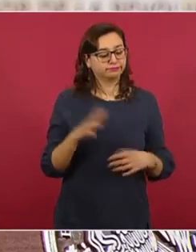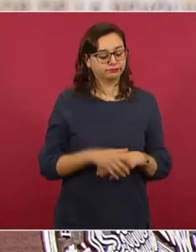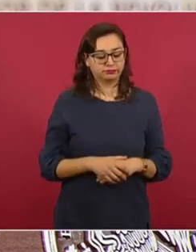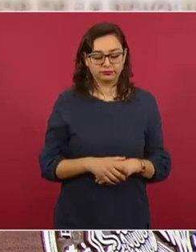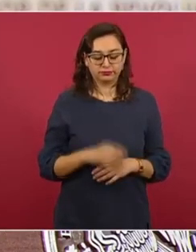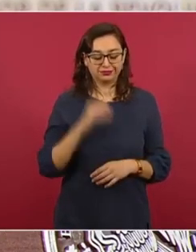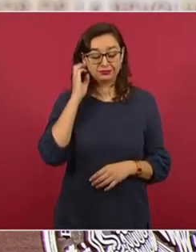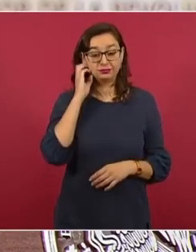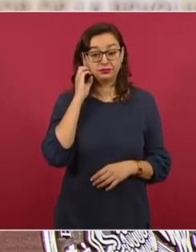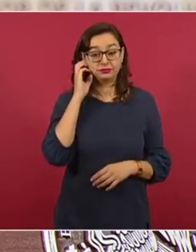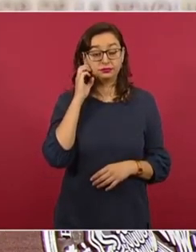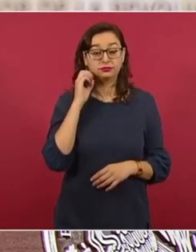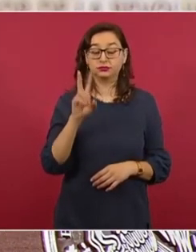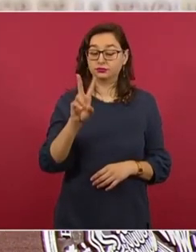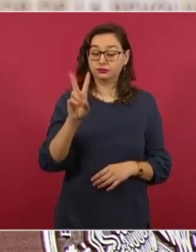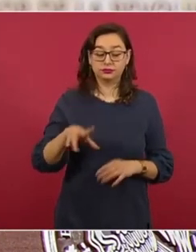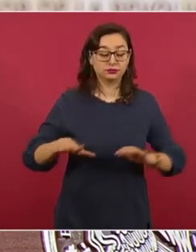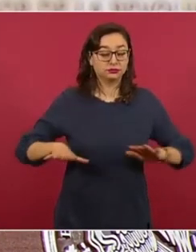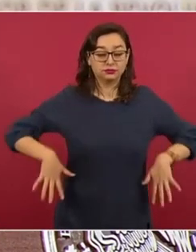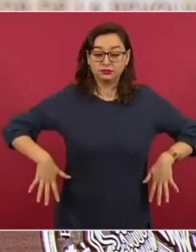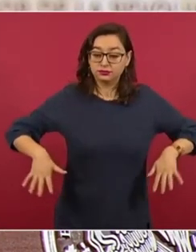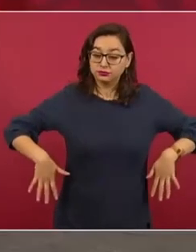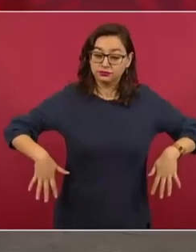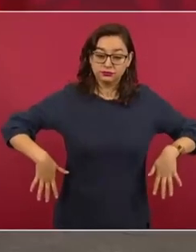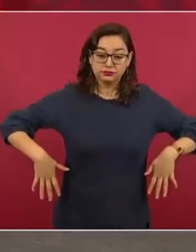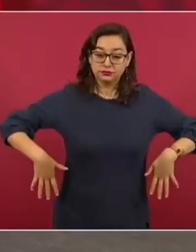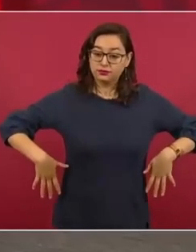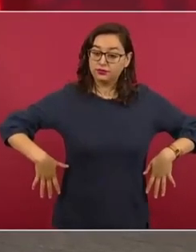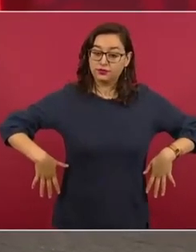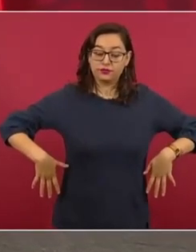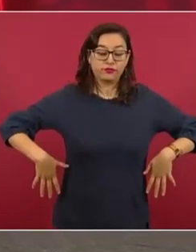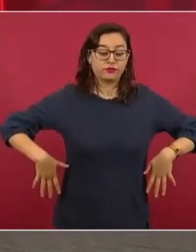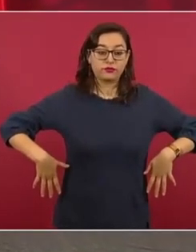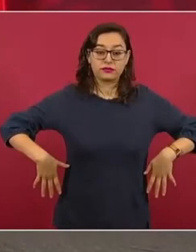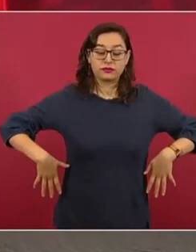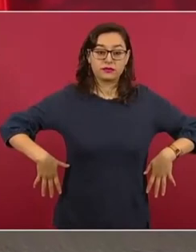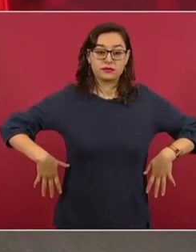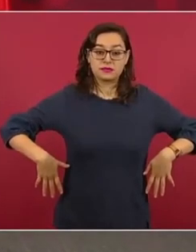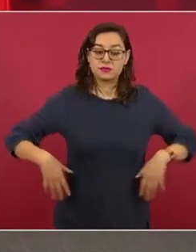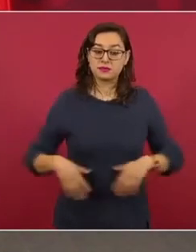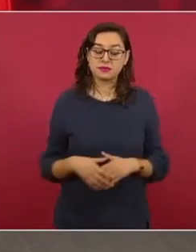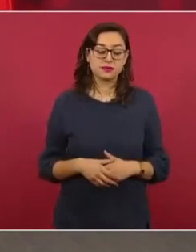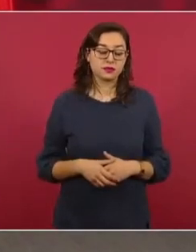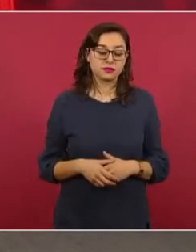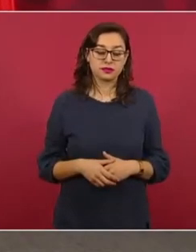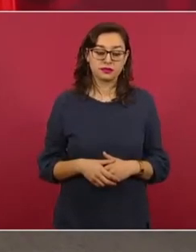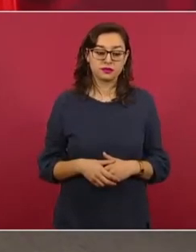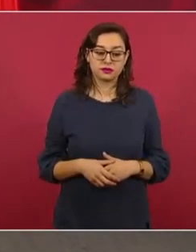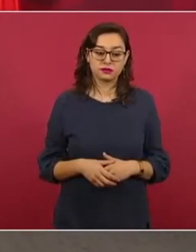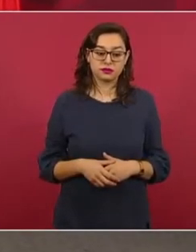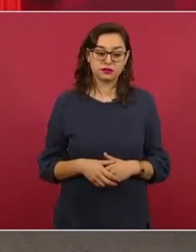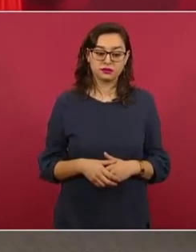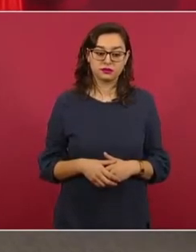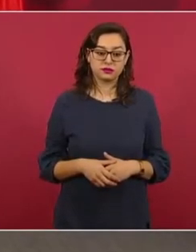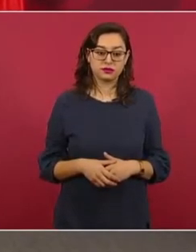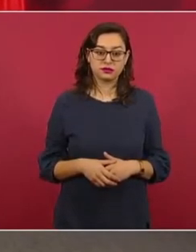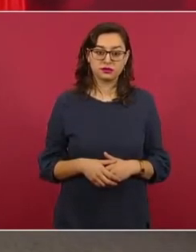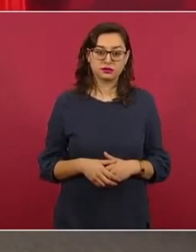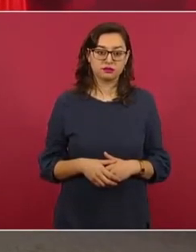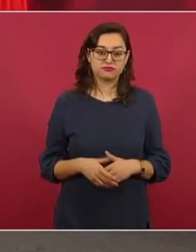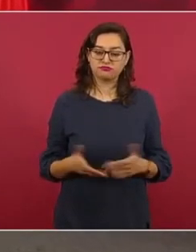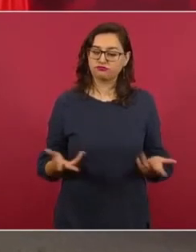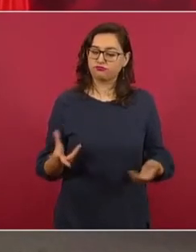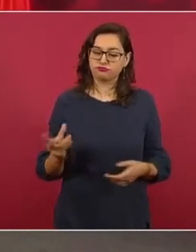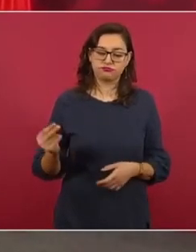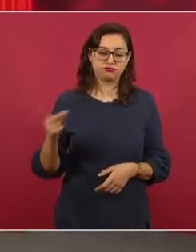que no se debe de amenazar